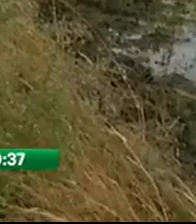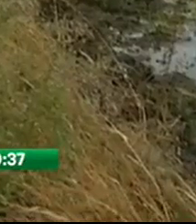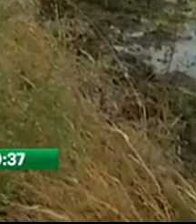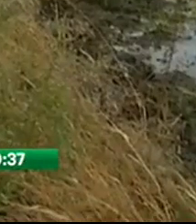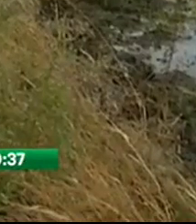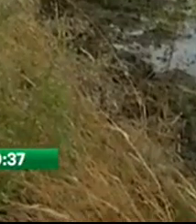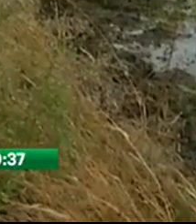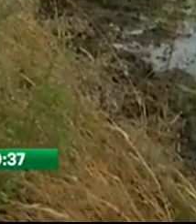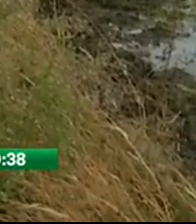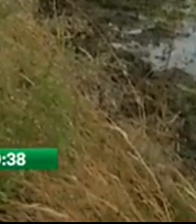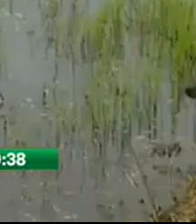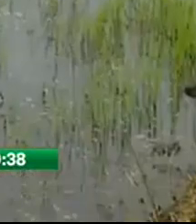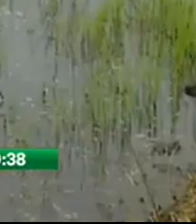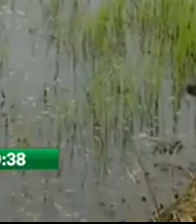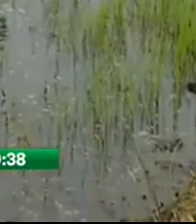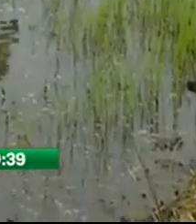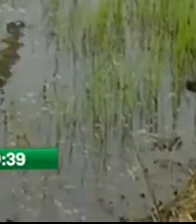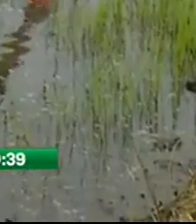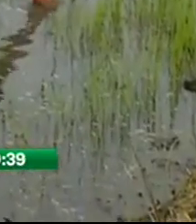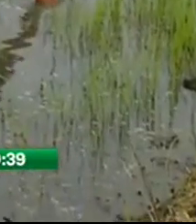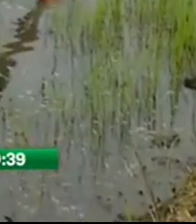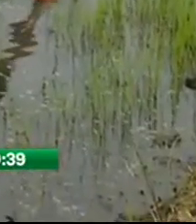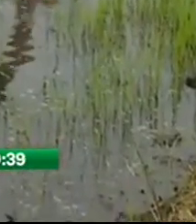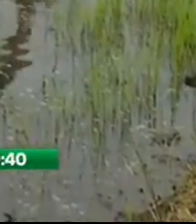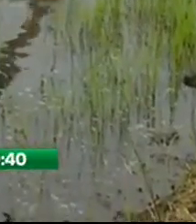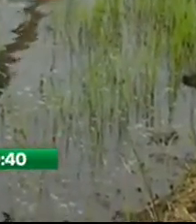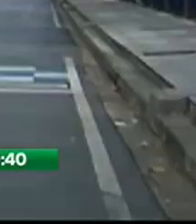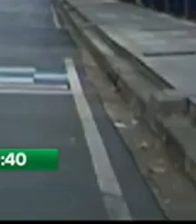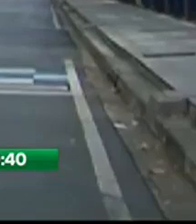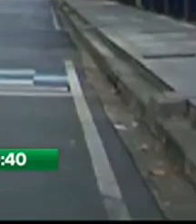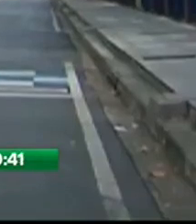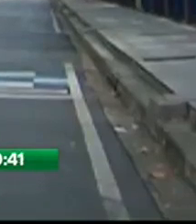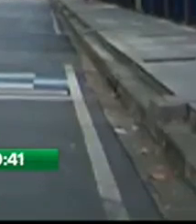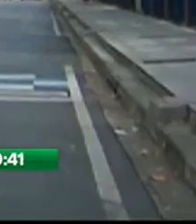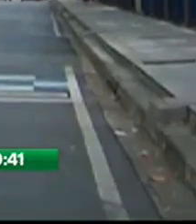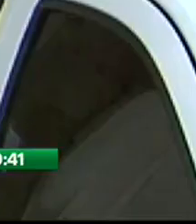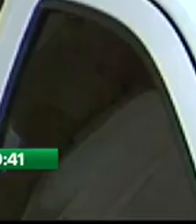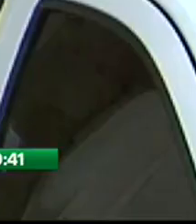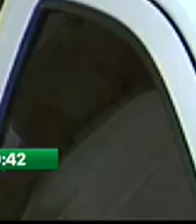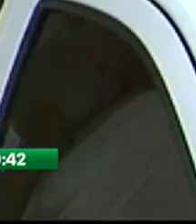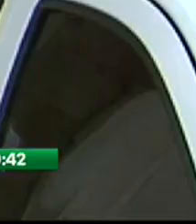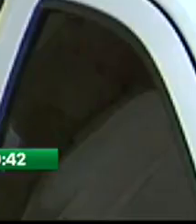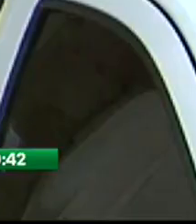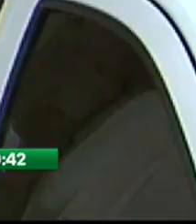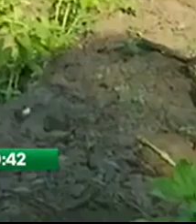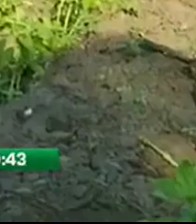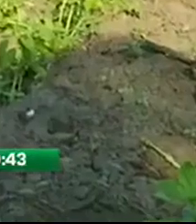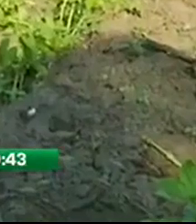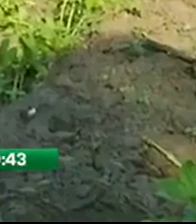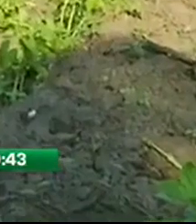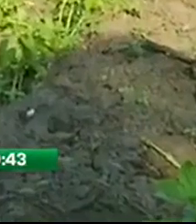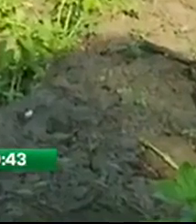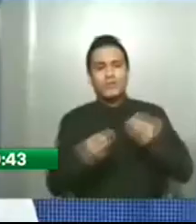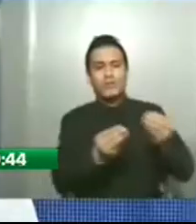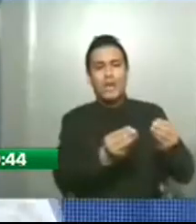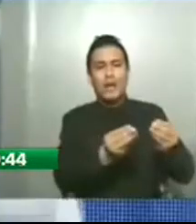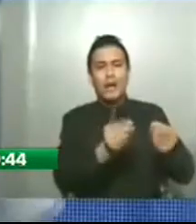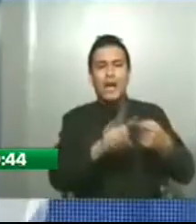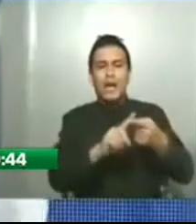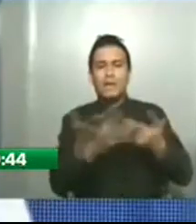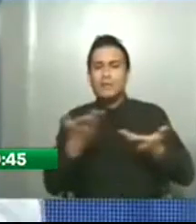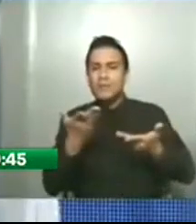caminos vecinales, de lo que necesitan las zonas rurales, de tecnología y de beneficiar a los agricultores. La